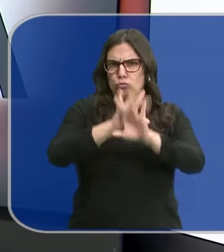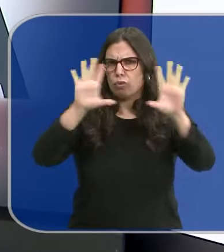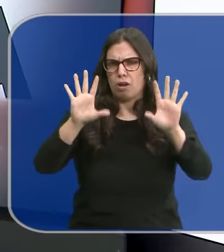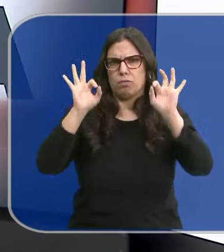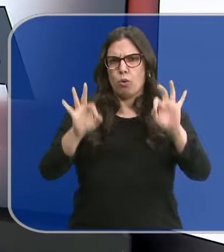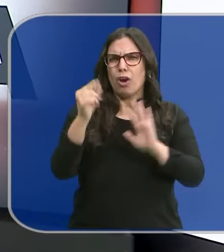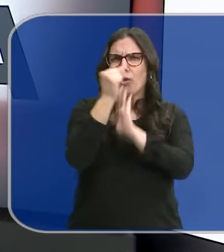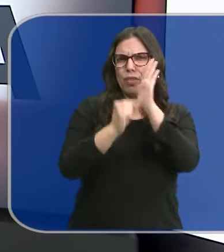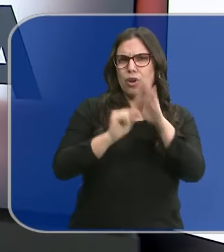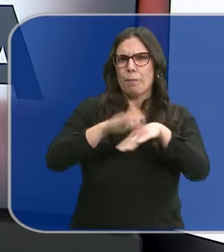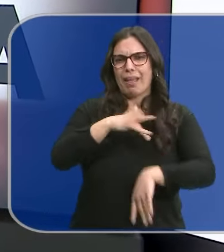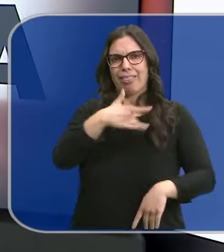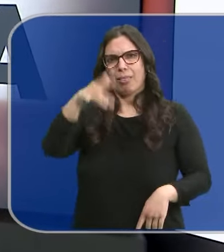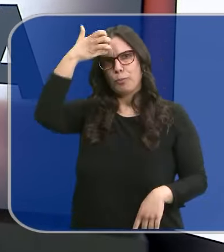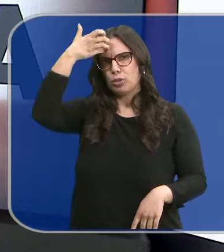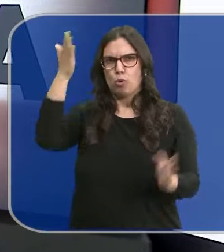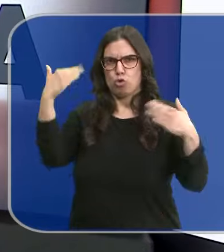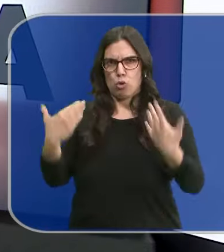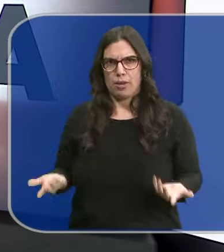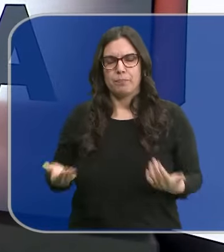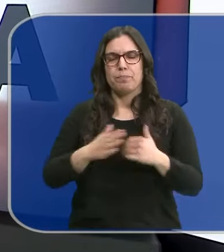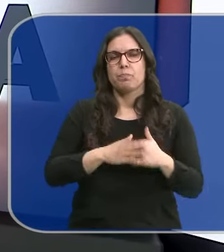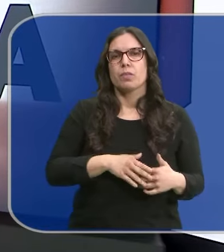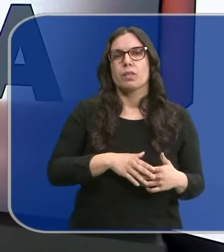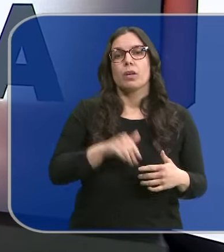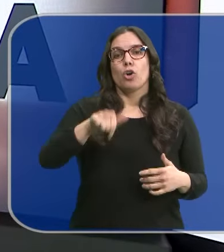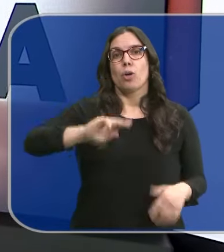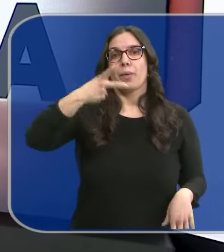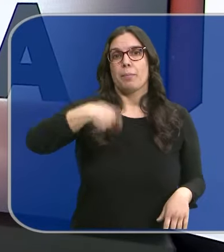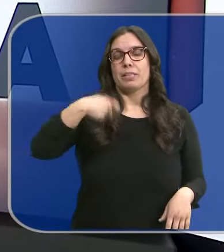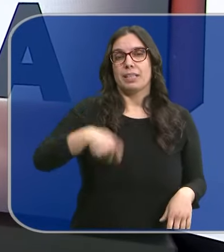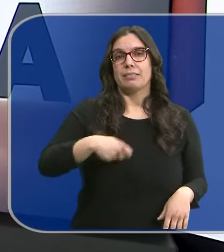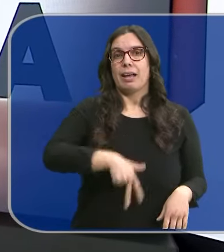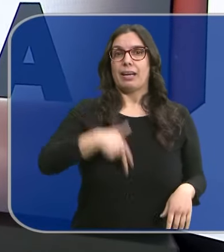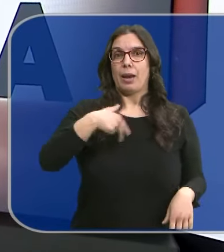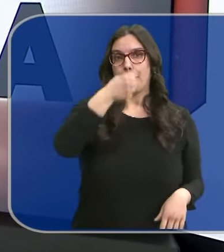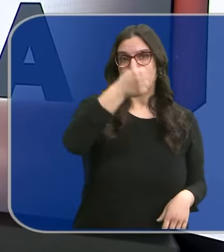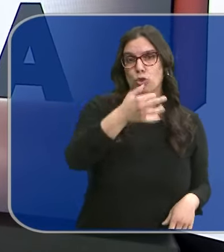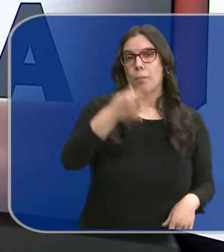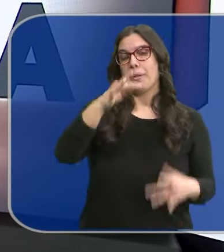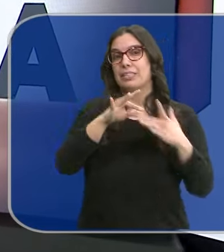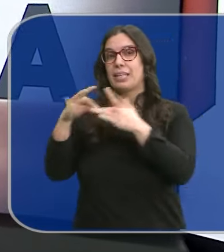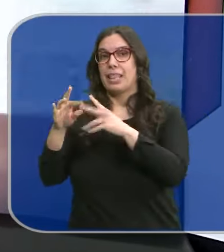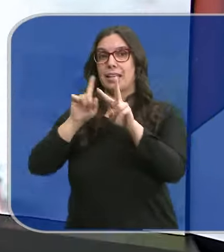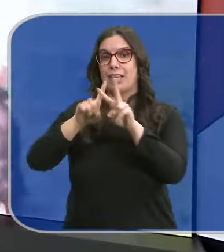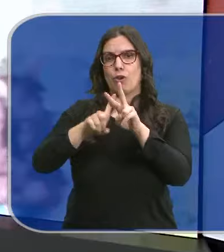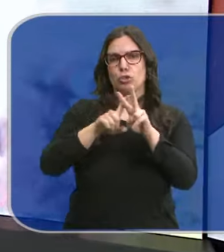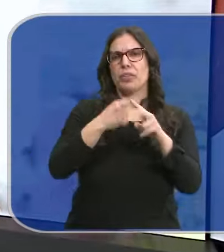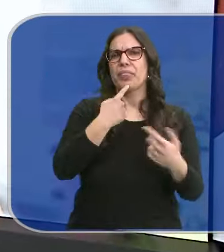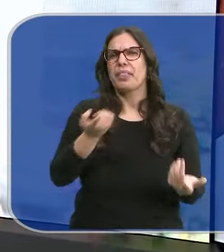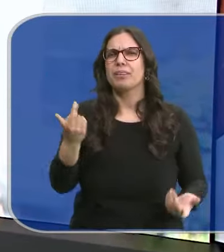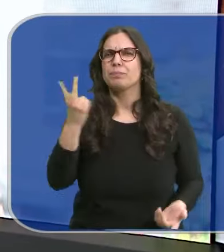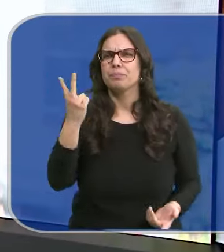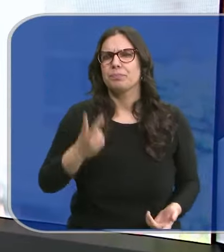se den las condiciones para indultar a Puigdemont. Hoy han avalado la vicepresidenta general del PSOE y el líder de Vox. ¿Qué han dicho? Andrea